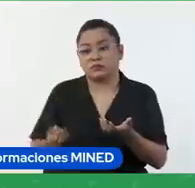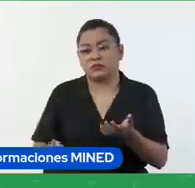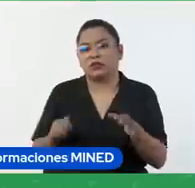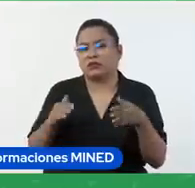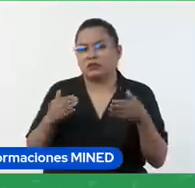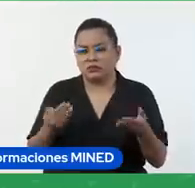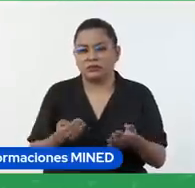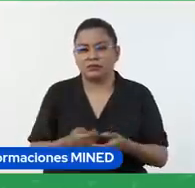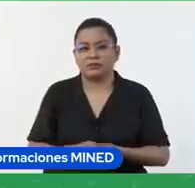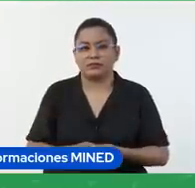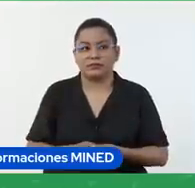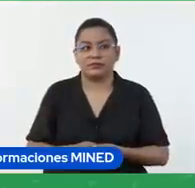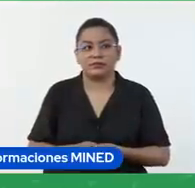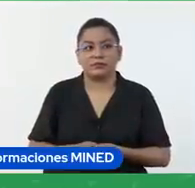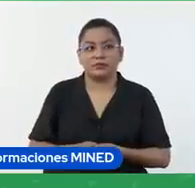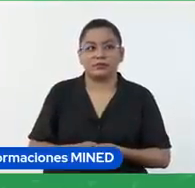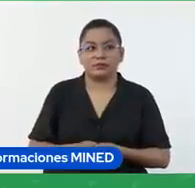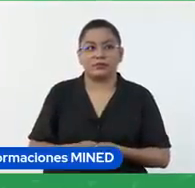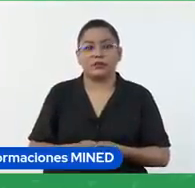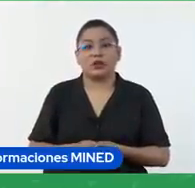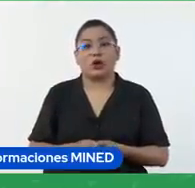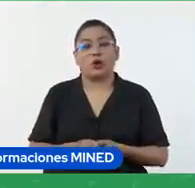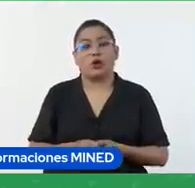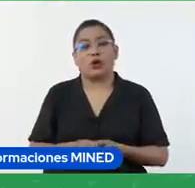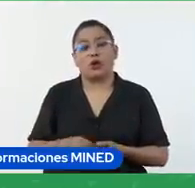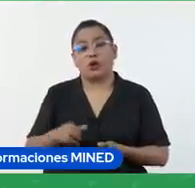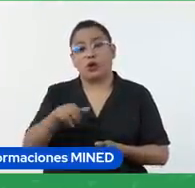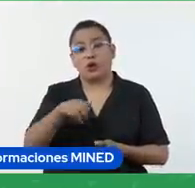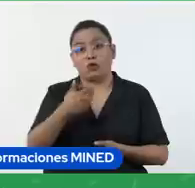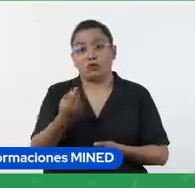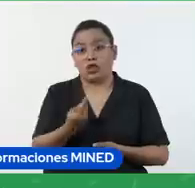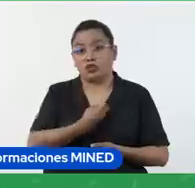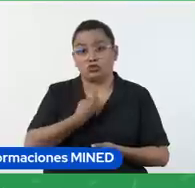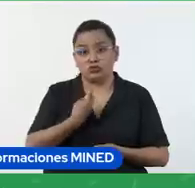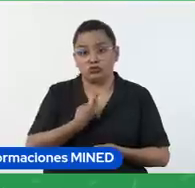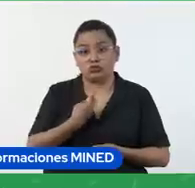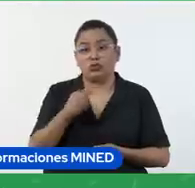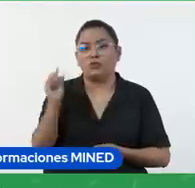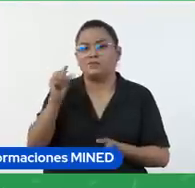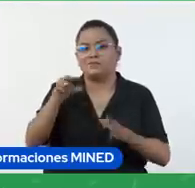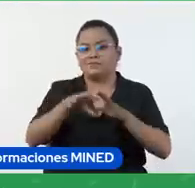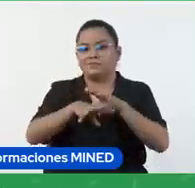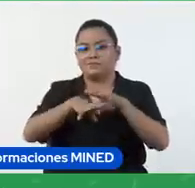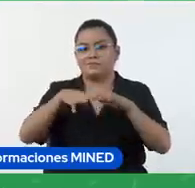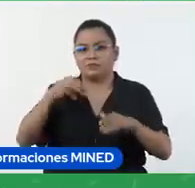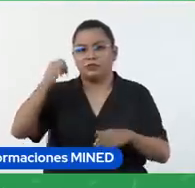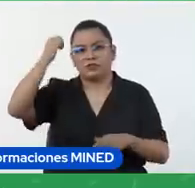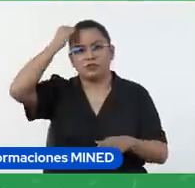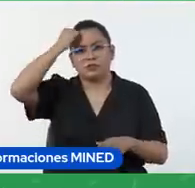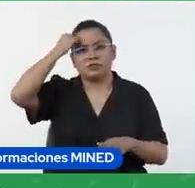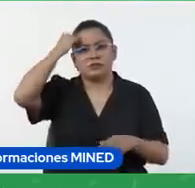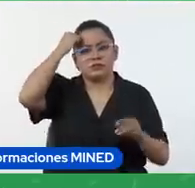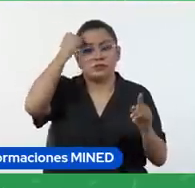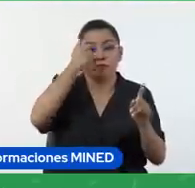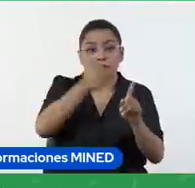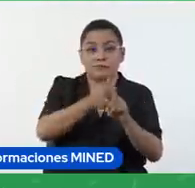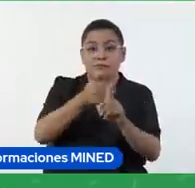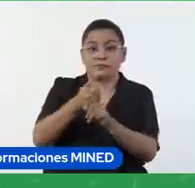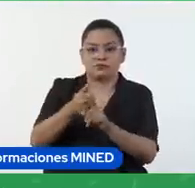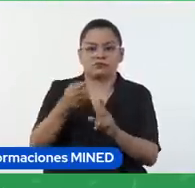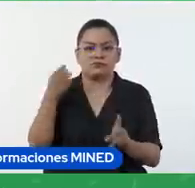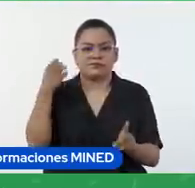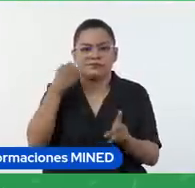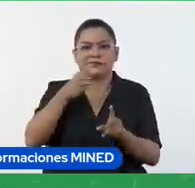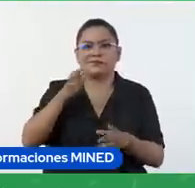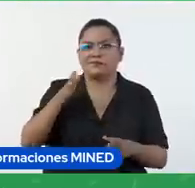individual con el boleto de salida de lo que está aprendiendo cada uno y en qué se está enfocando